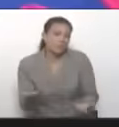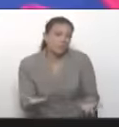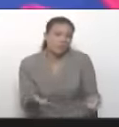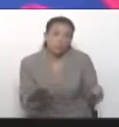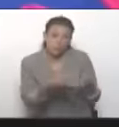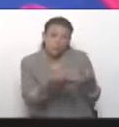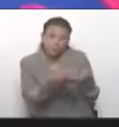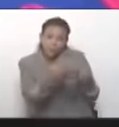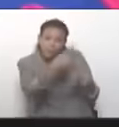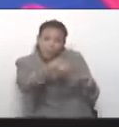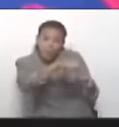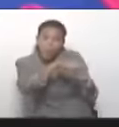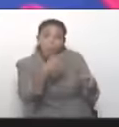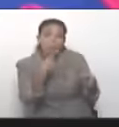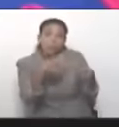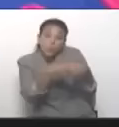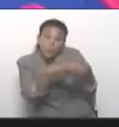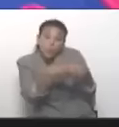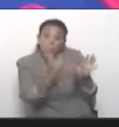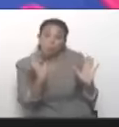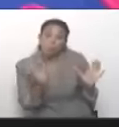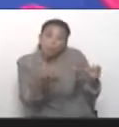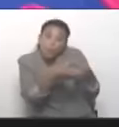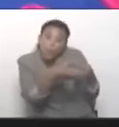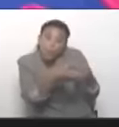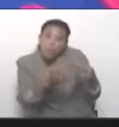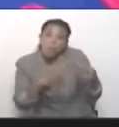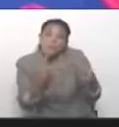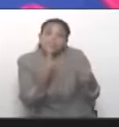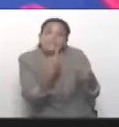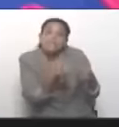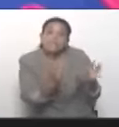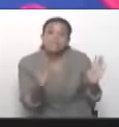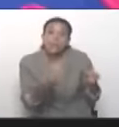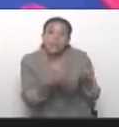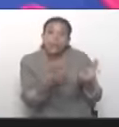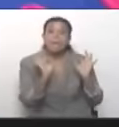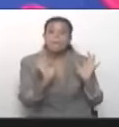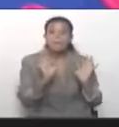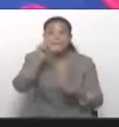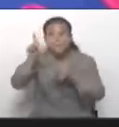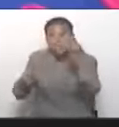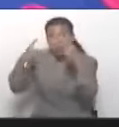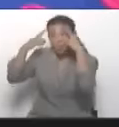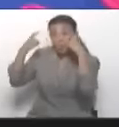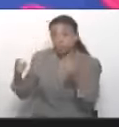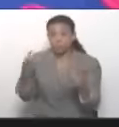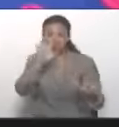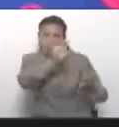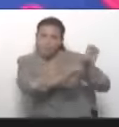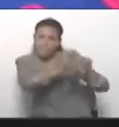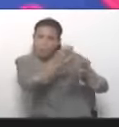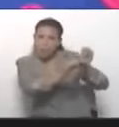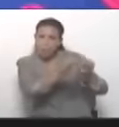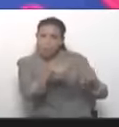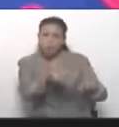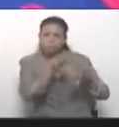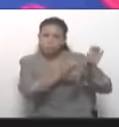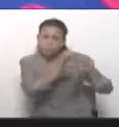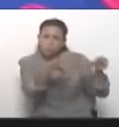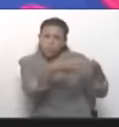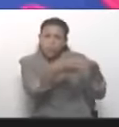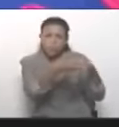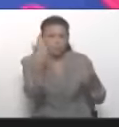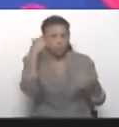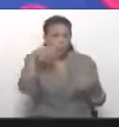los opositores que todavía, un grupo, dicen los especialistas, dicen mucha